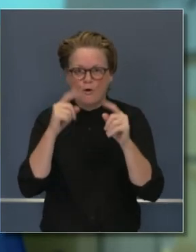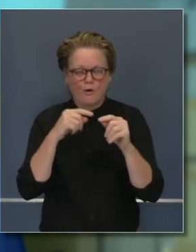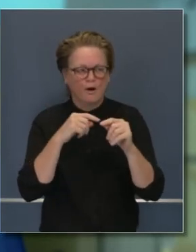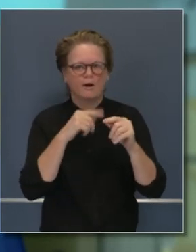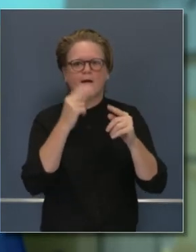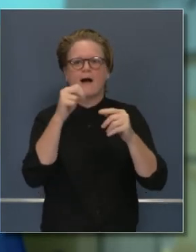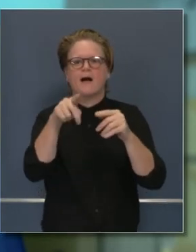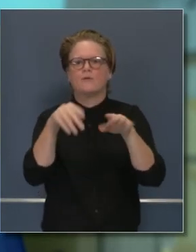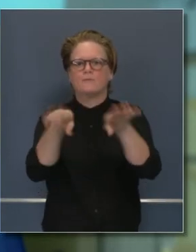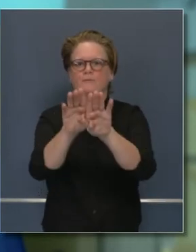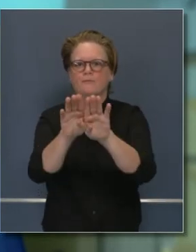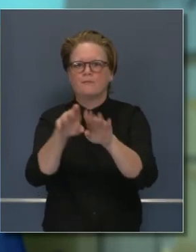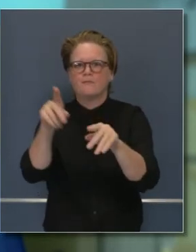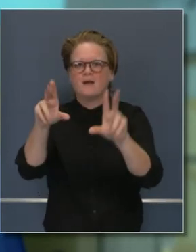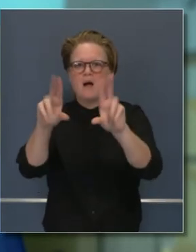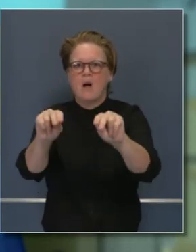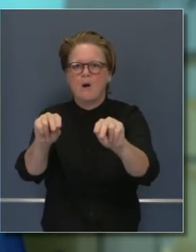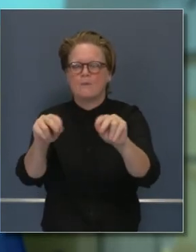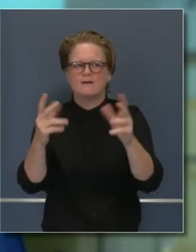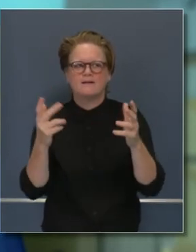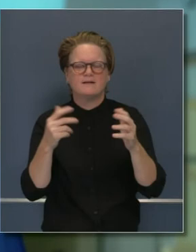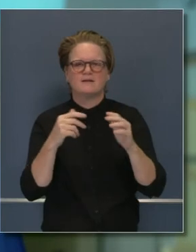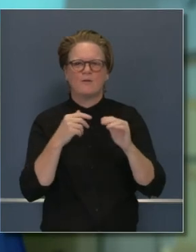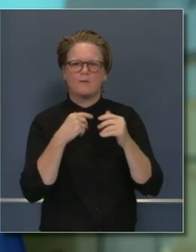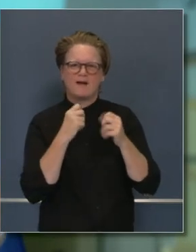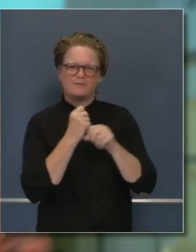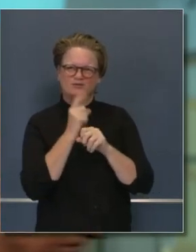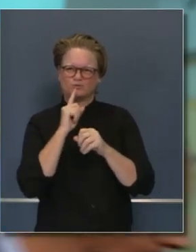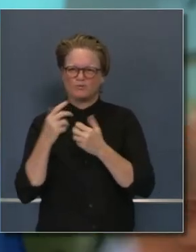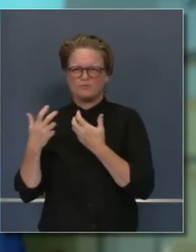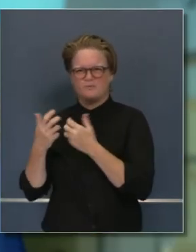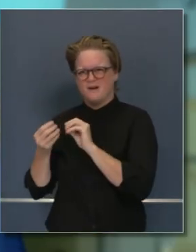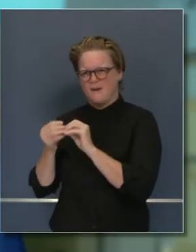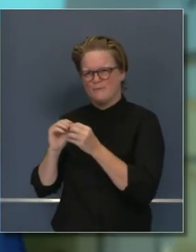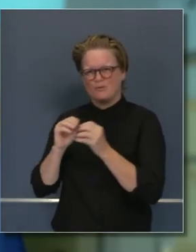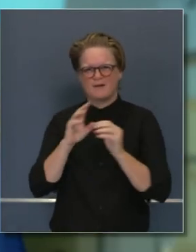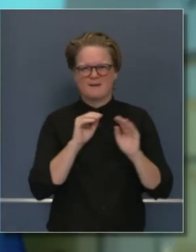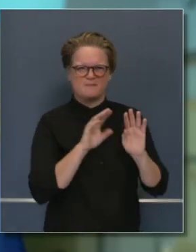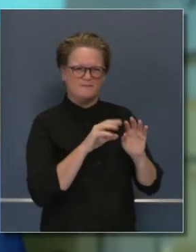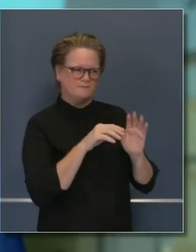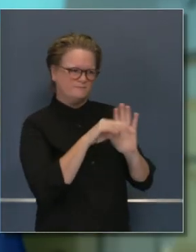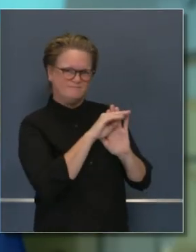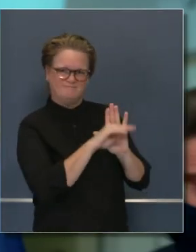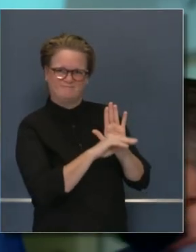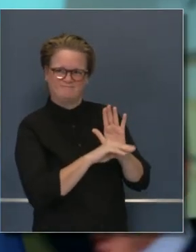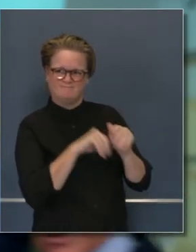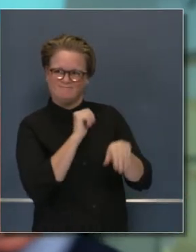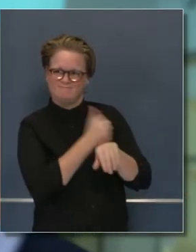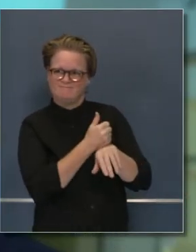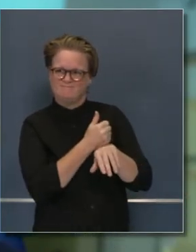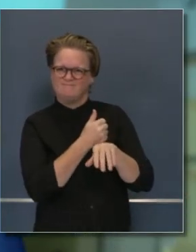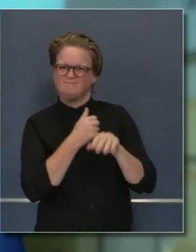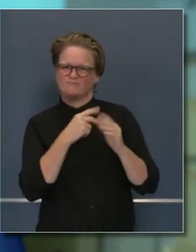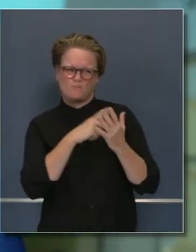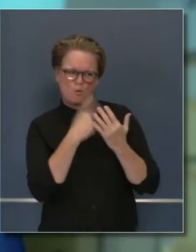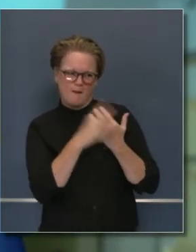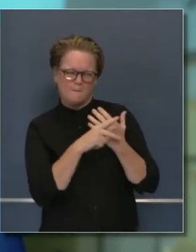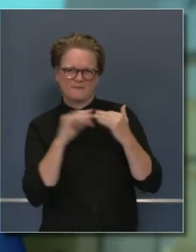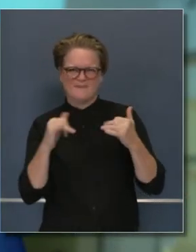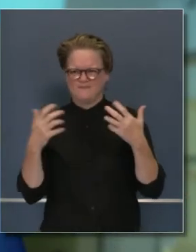arduamente. Tenemos bastantes grupos con intereses, pero estamos trabajando arduamente para que nos salga bien.